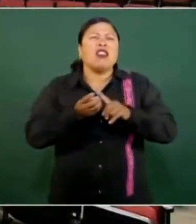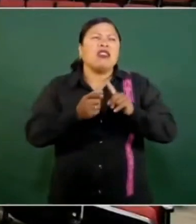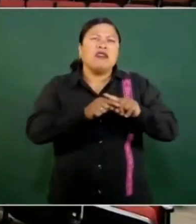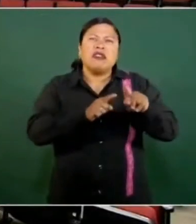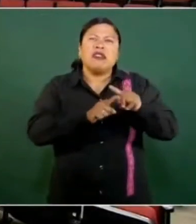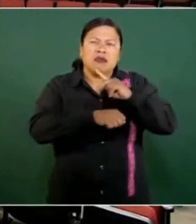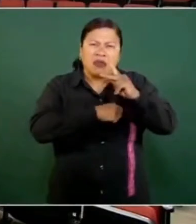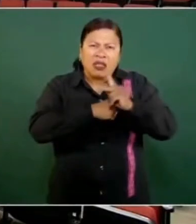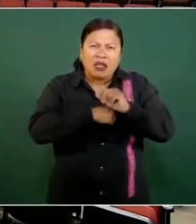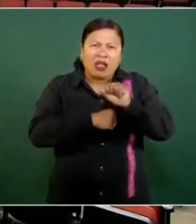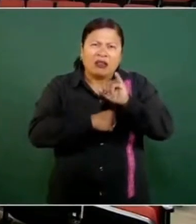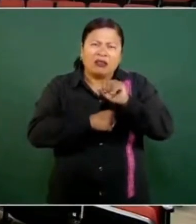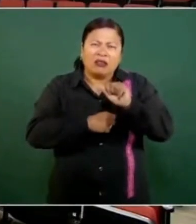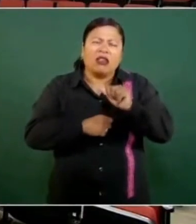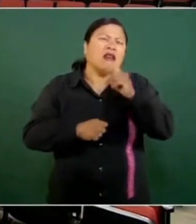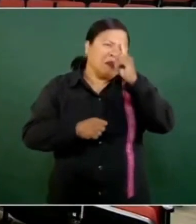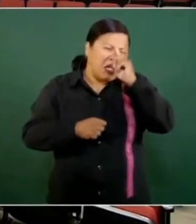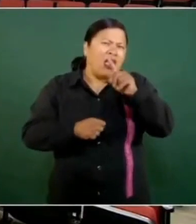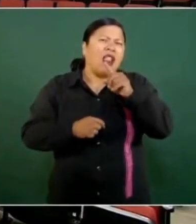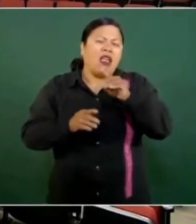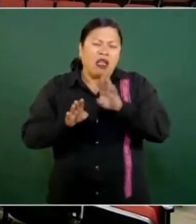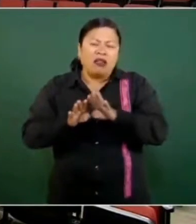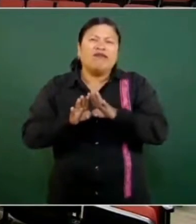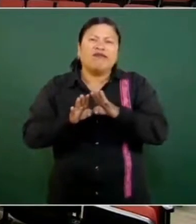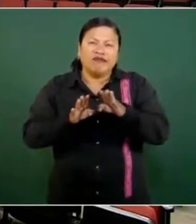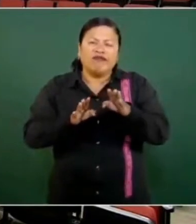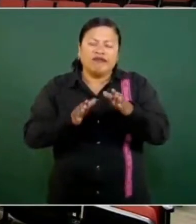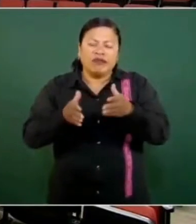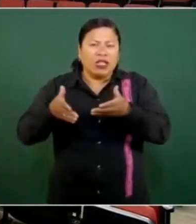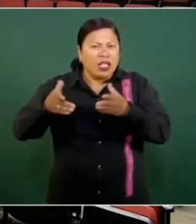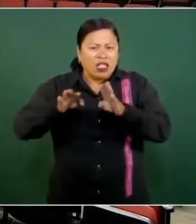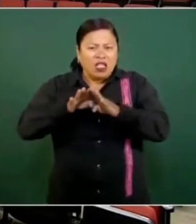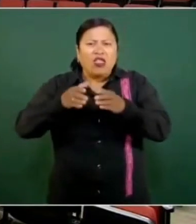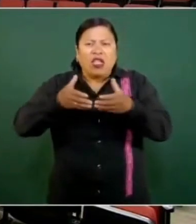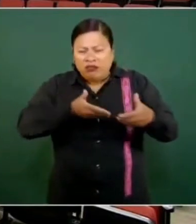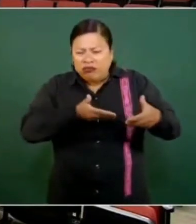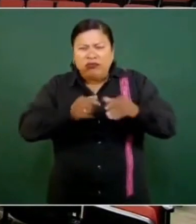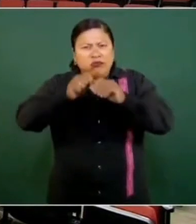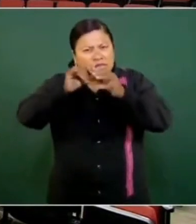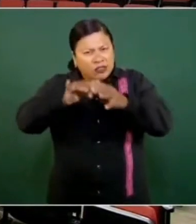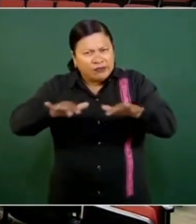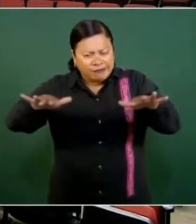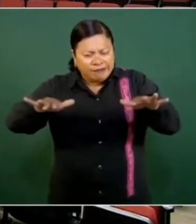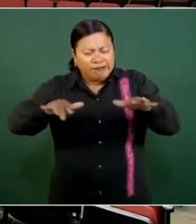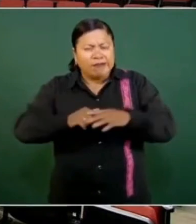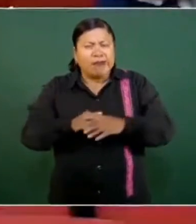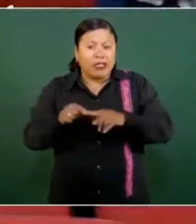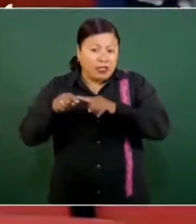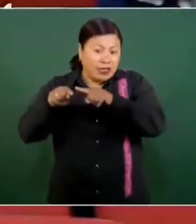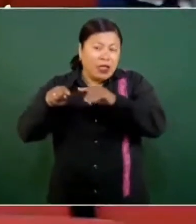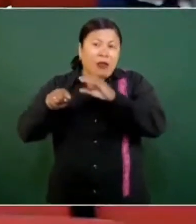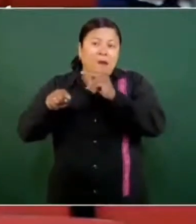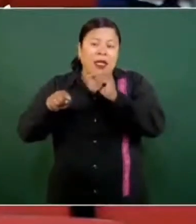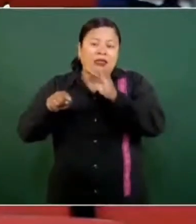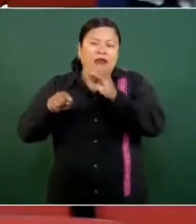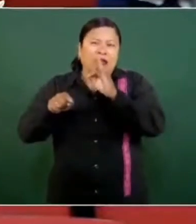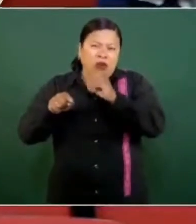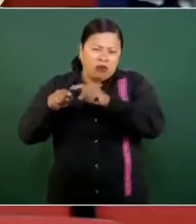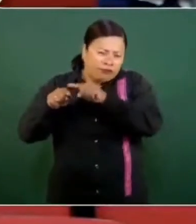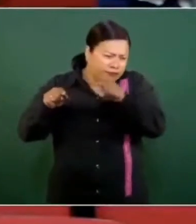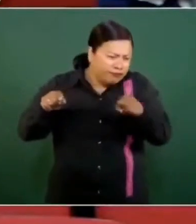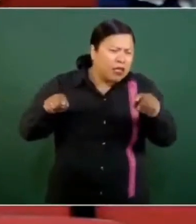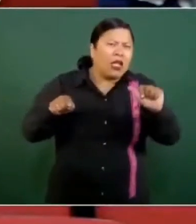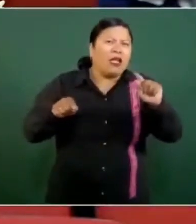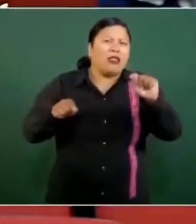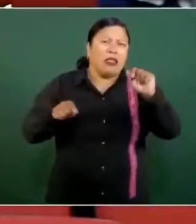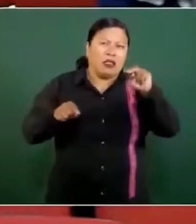asiáticos, para ser trasladados por el corredor interoceánico del Istmo del Océano Pacífico al Océano Atlántico. Tal